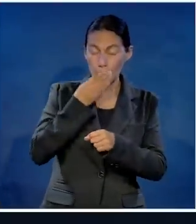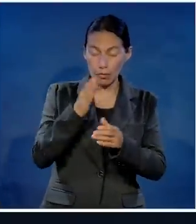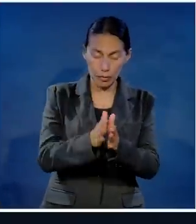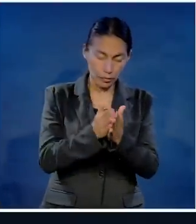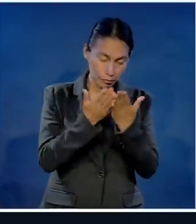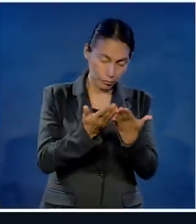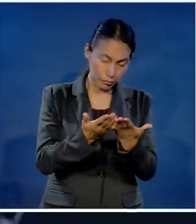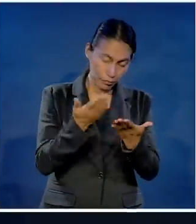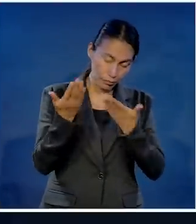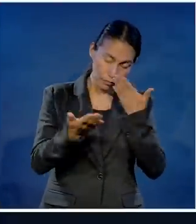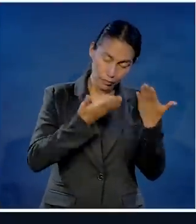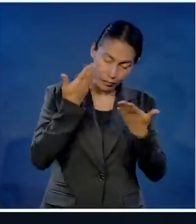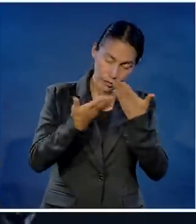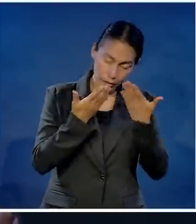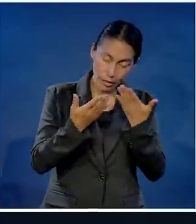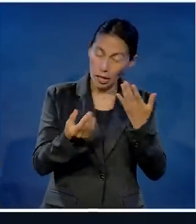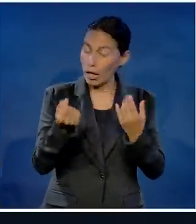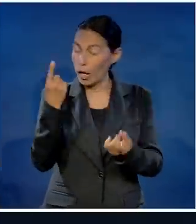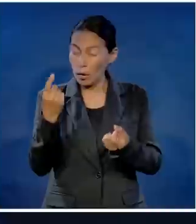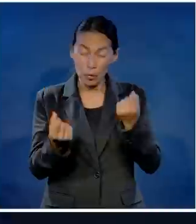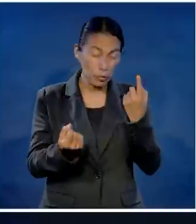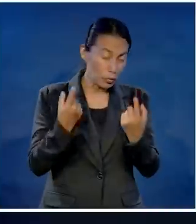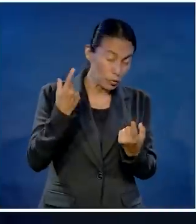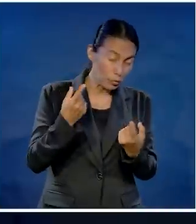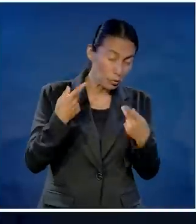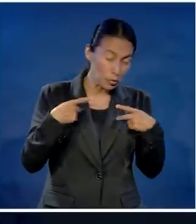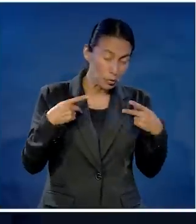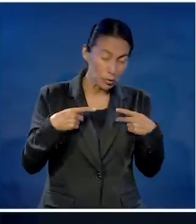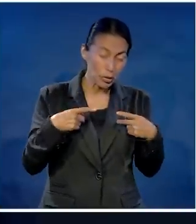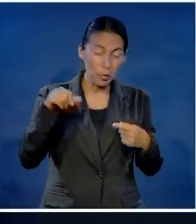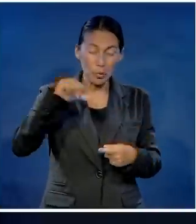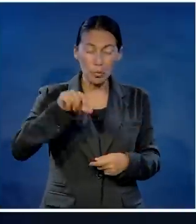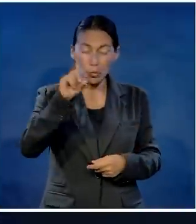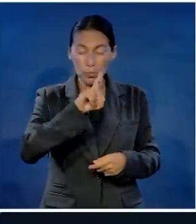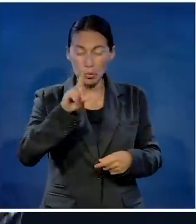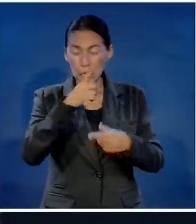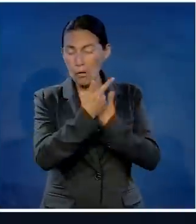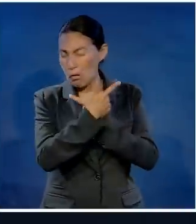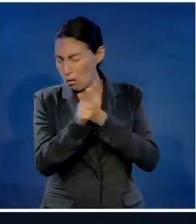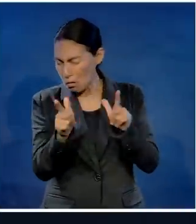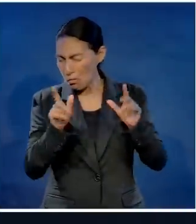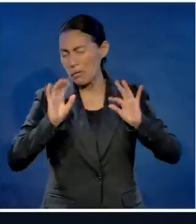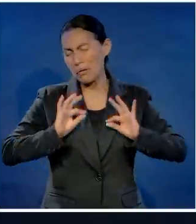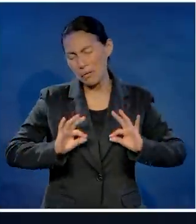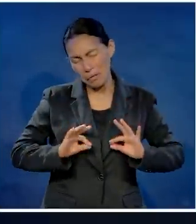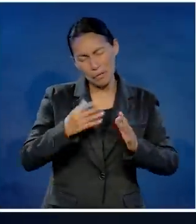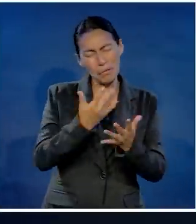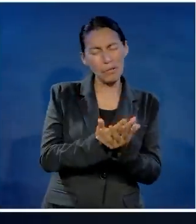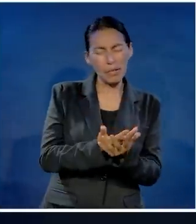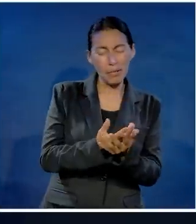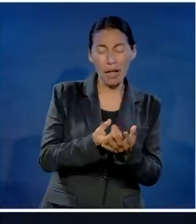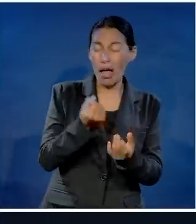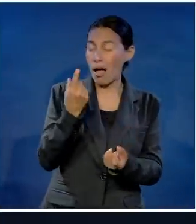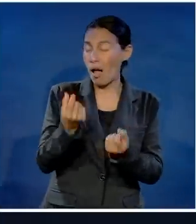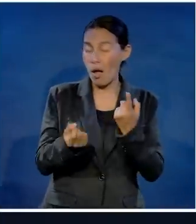ahora vamos a estudiar Tu Palabra. Ha sido domingo, para algunos libre, para otros lleno de tareas y compromisos.